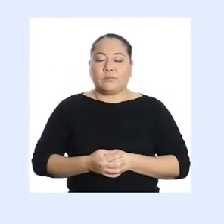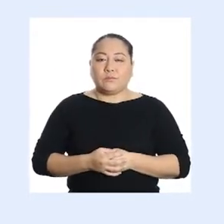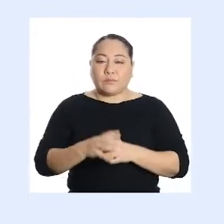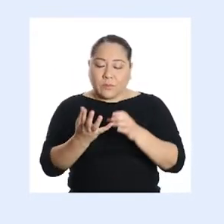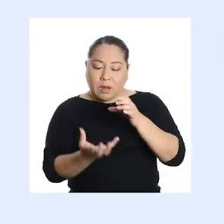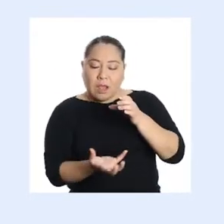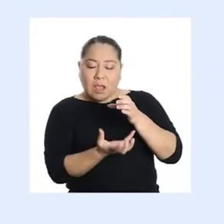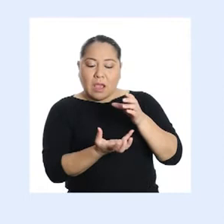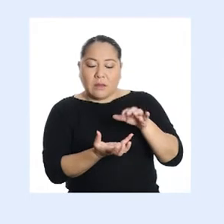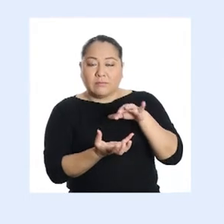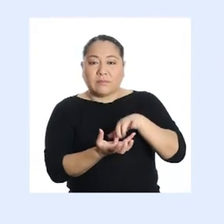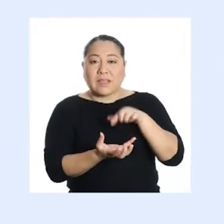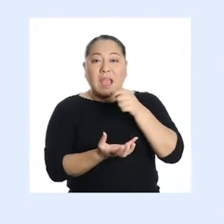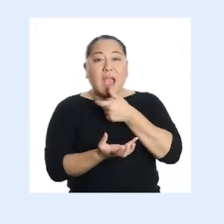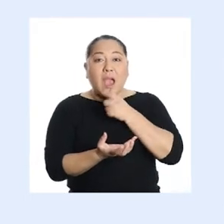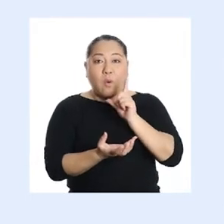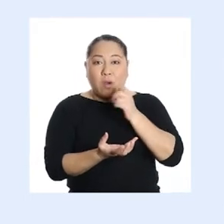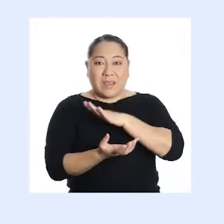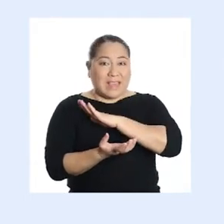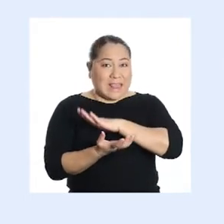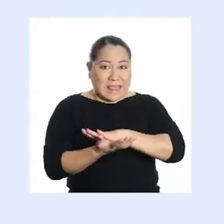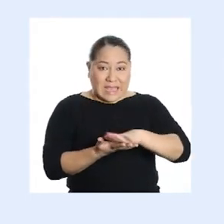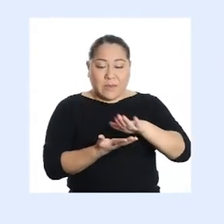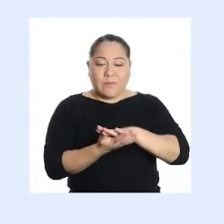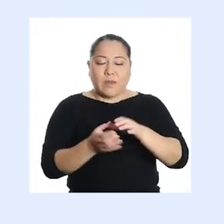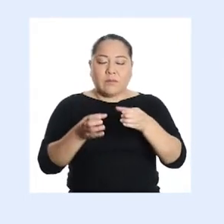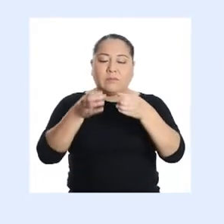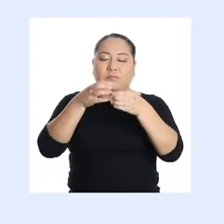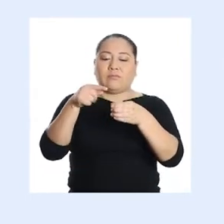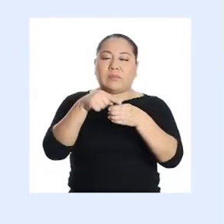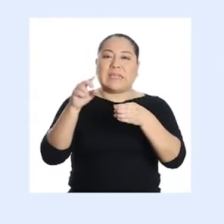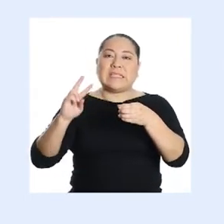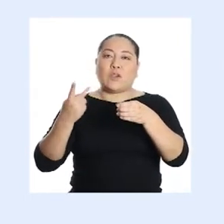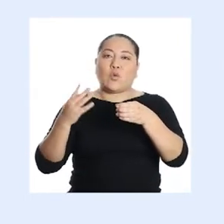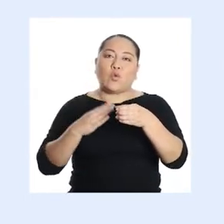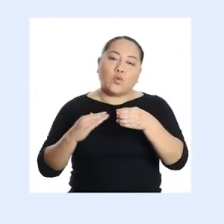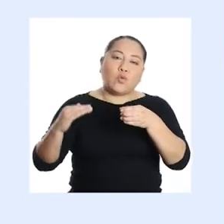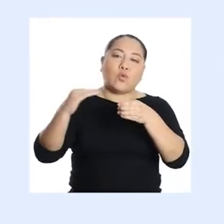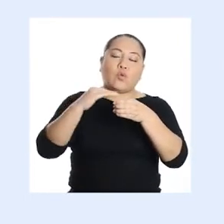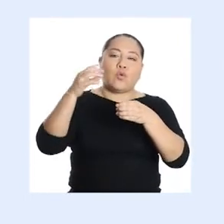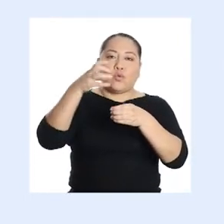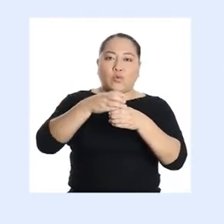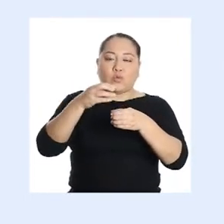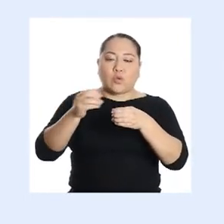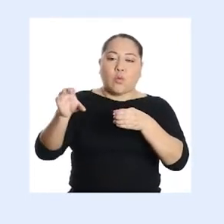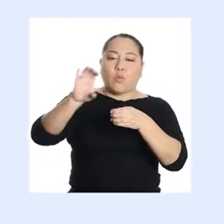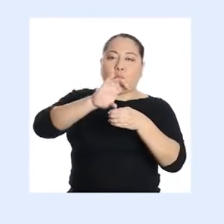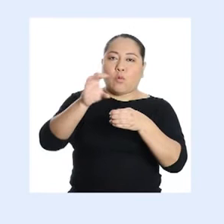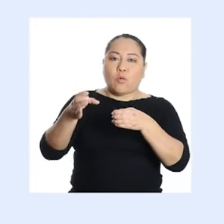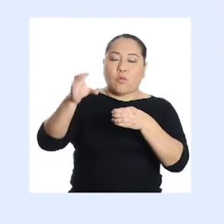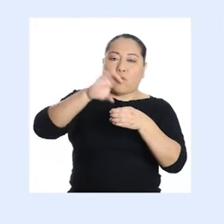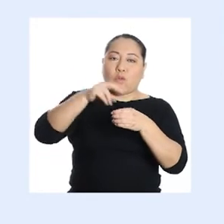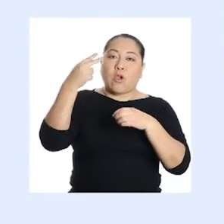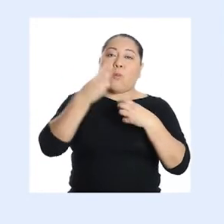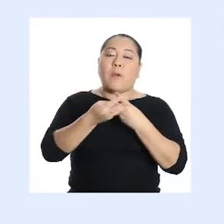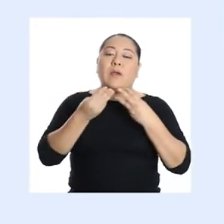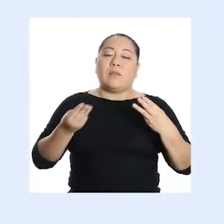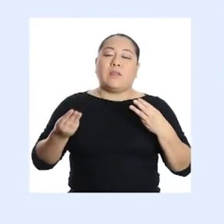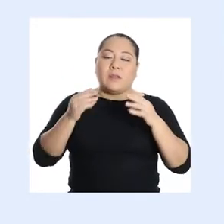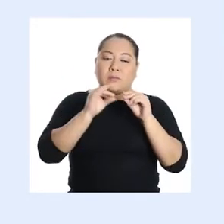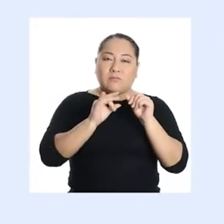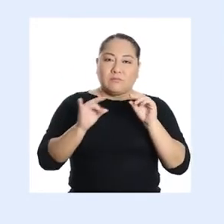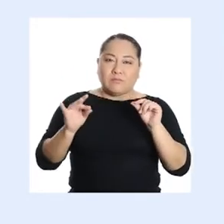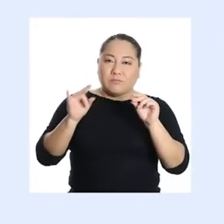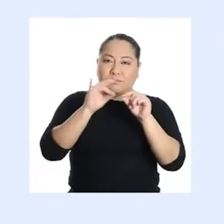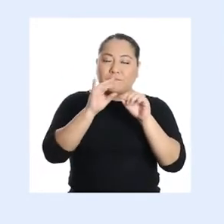el segundo envase, que nos servirá como filtrador, se colocarán los materiales